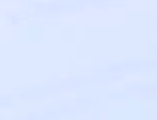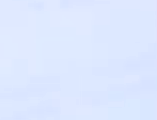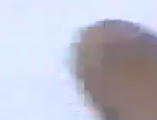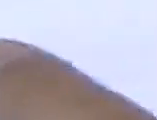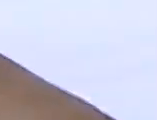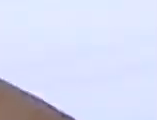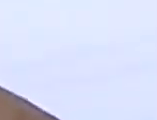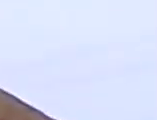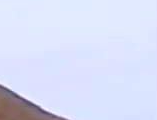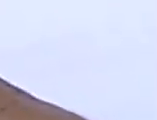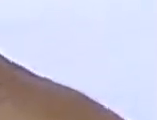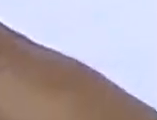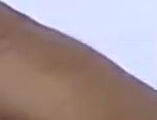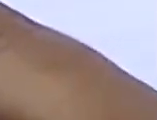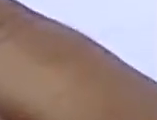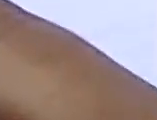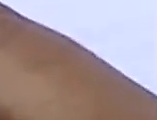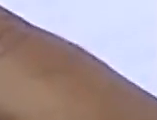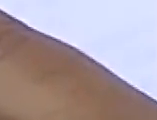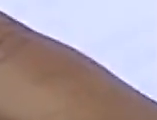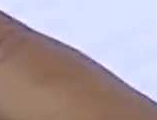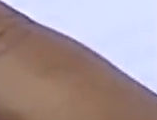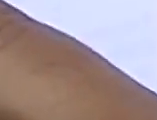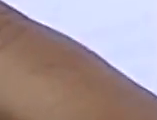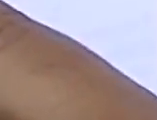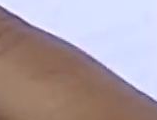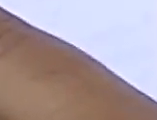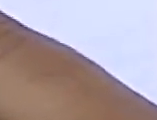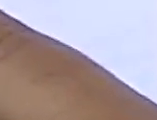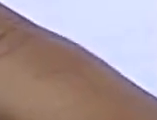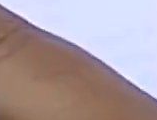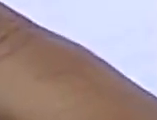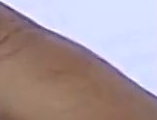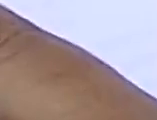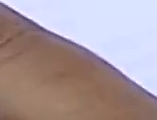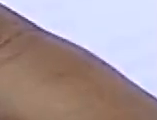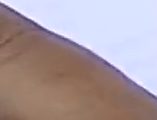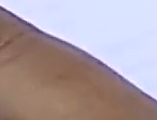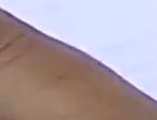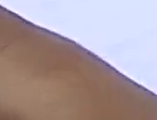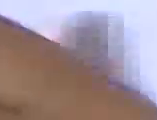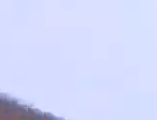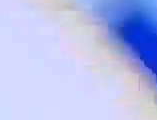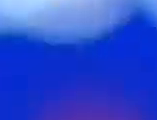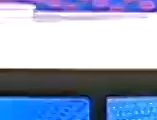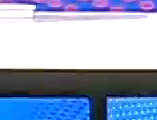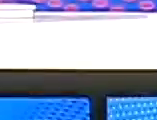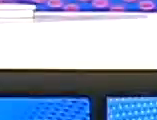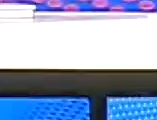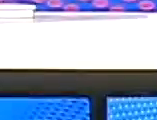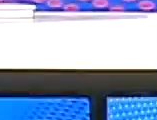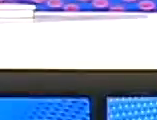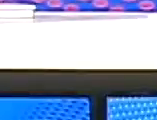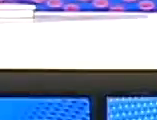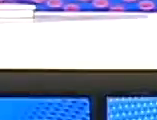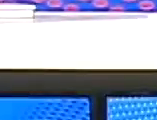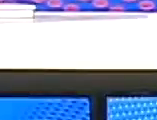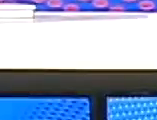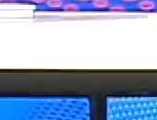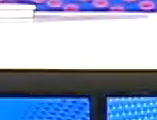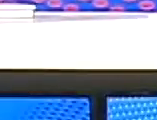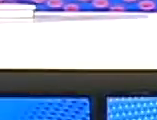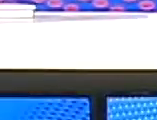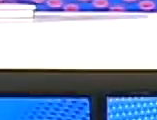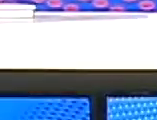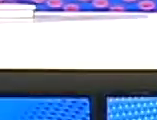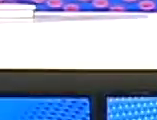también firma aquí el jefe de delegación del reino de Noruega Dag Nylander también